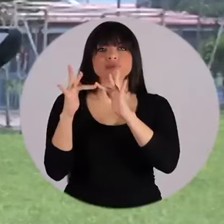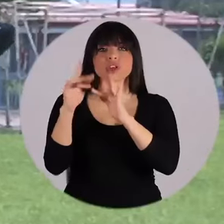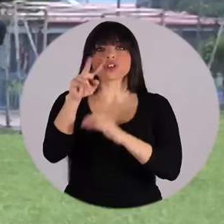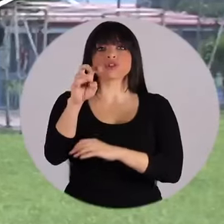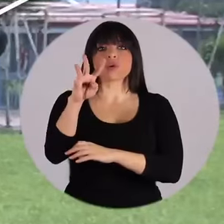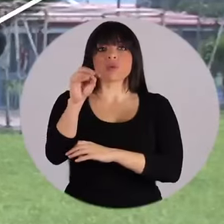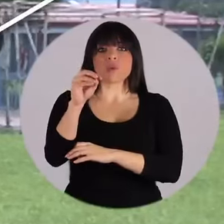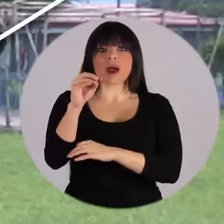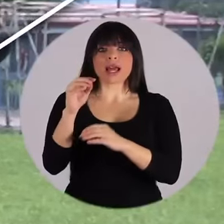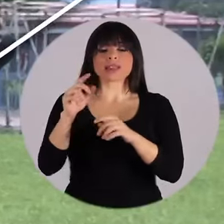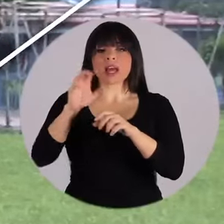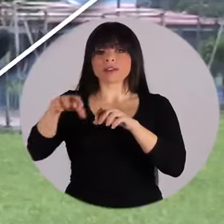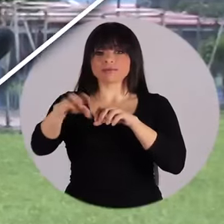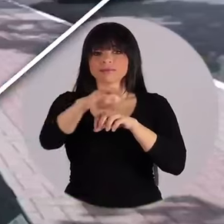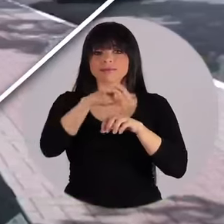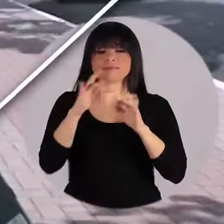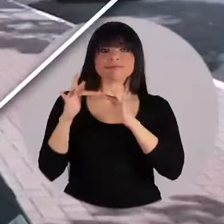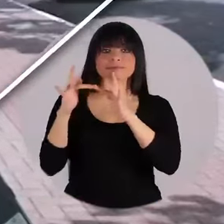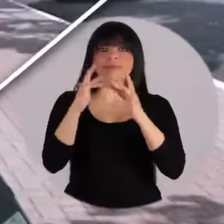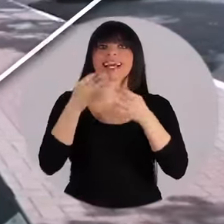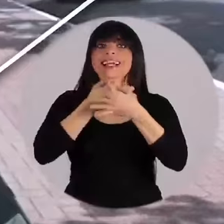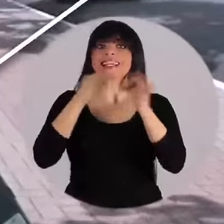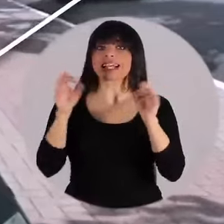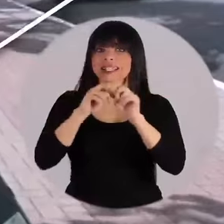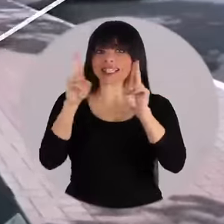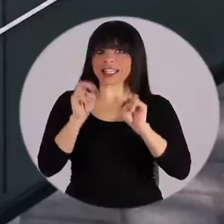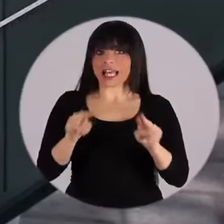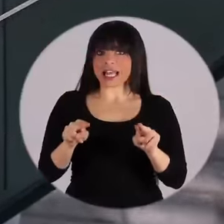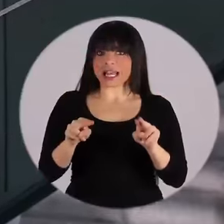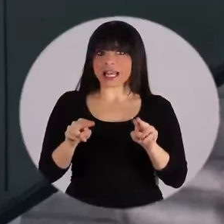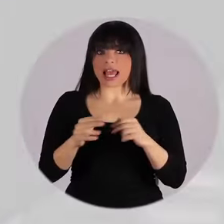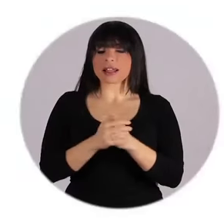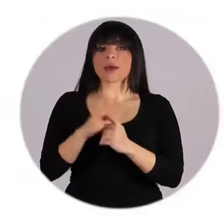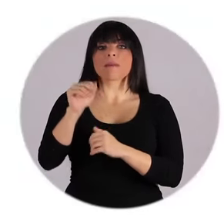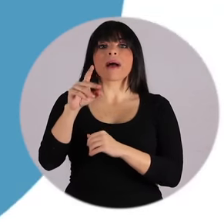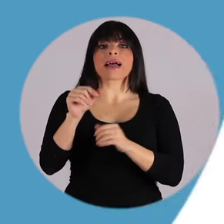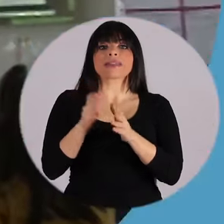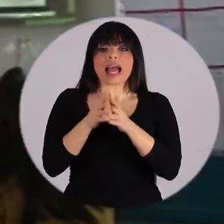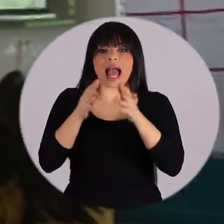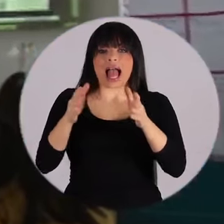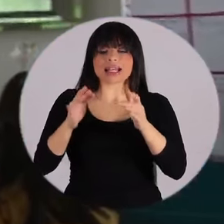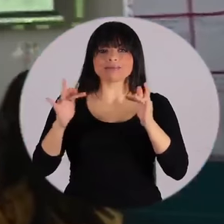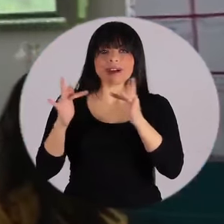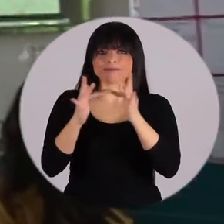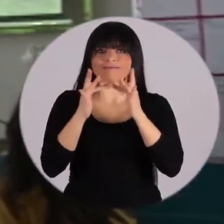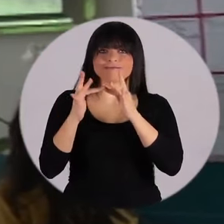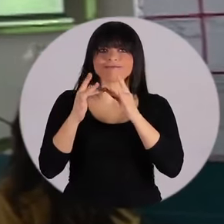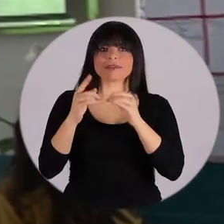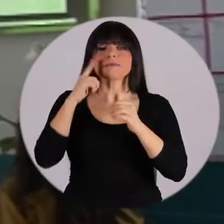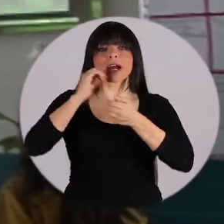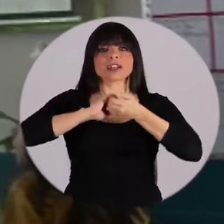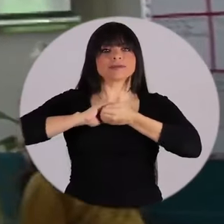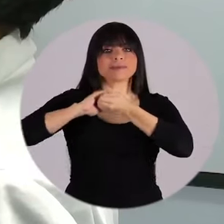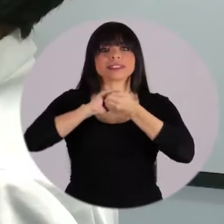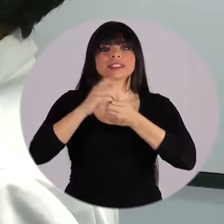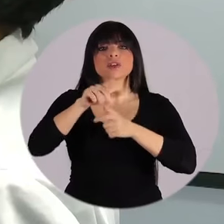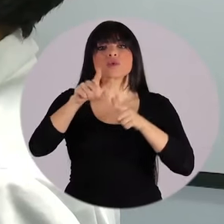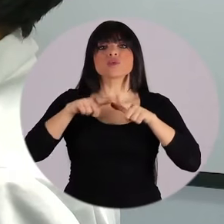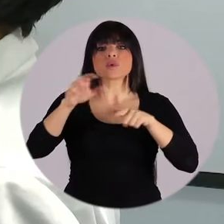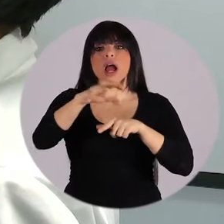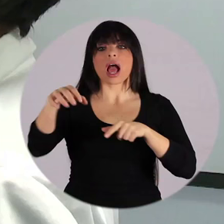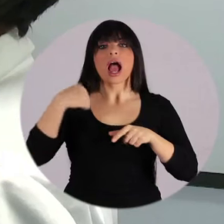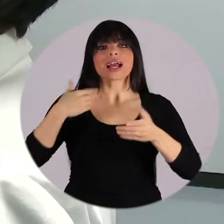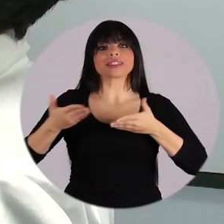240 puntos de acceso público a Internet de forma gratuita. Red de banda ancha solidaria